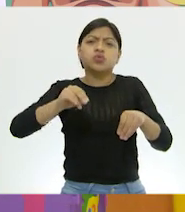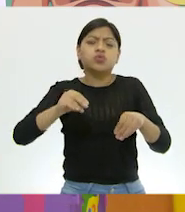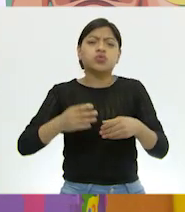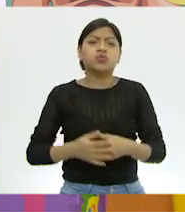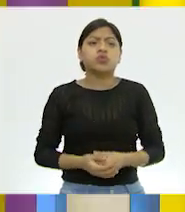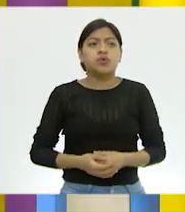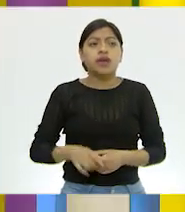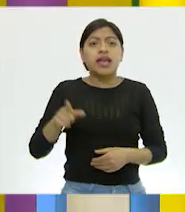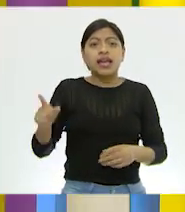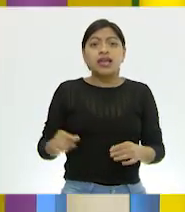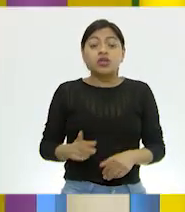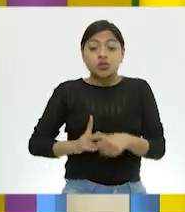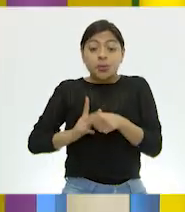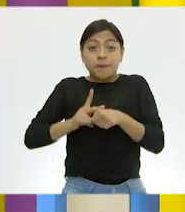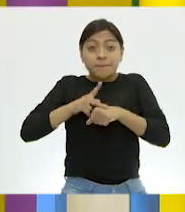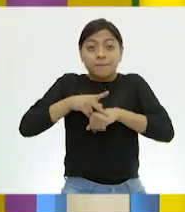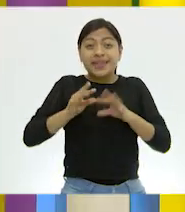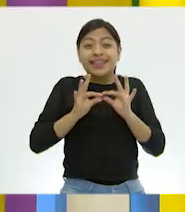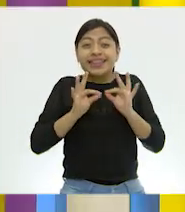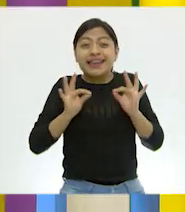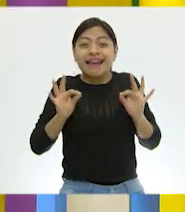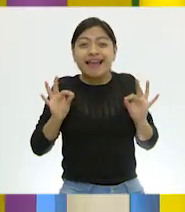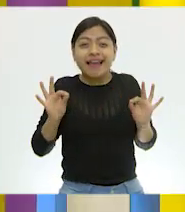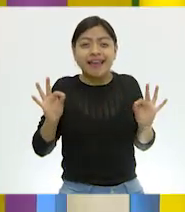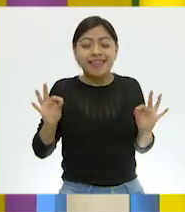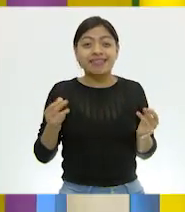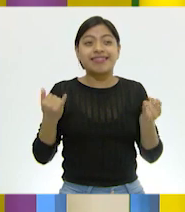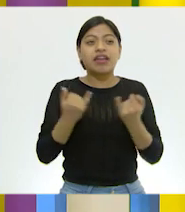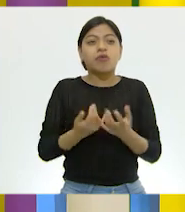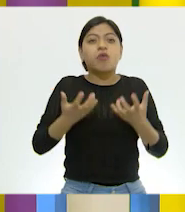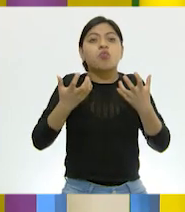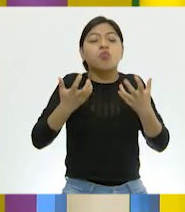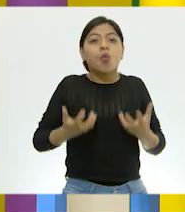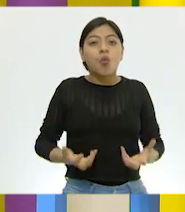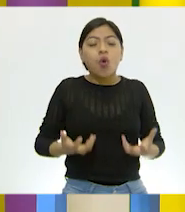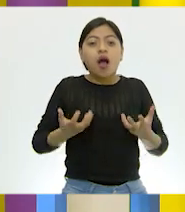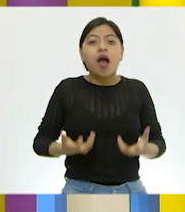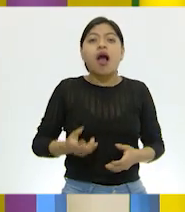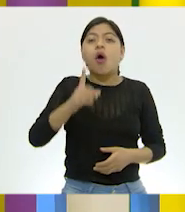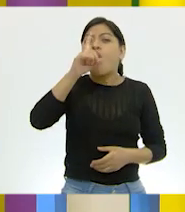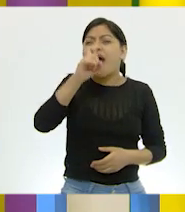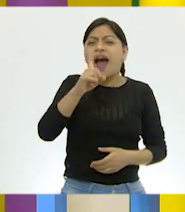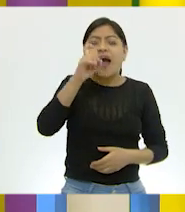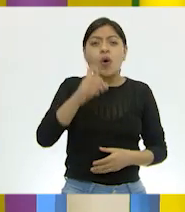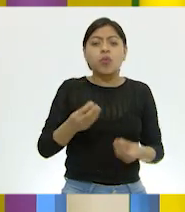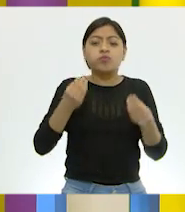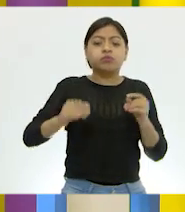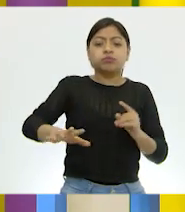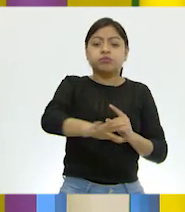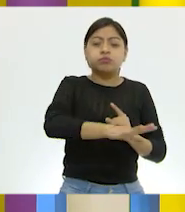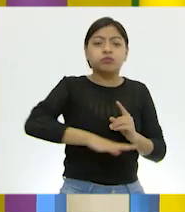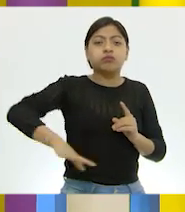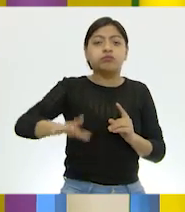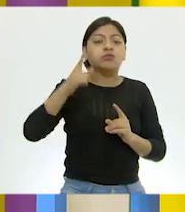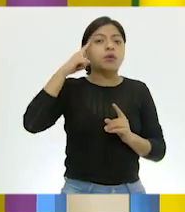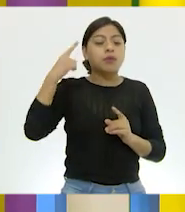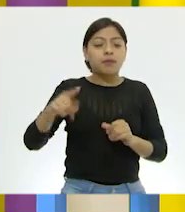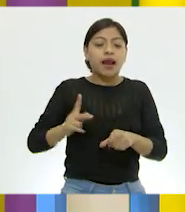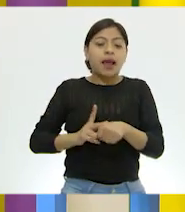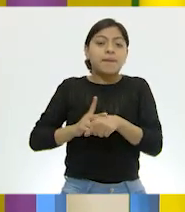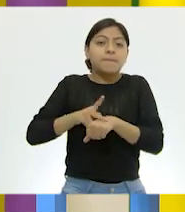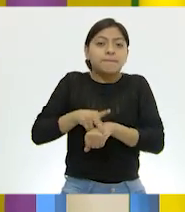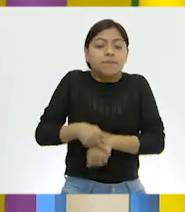Que tienen la piel delgadita y húmeda y siempre viven, obviamente, en ambientes que les ayuda a mantener su piel húmeda, como